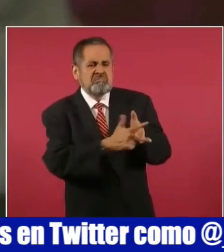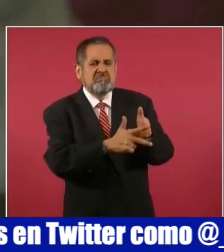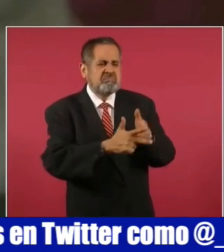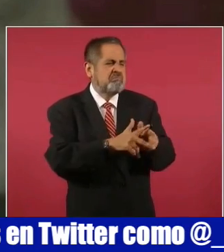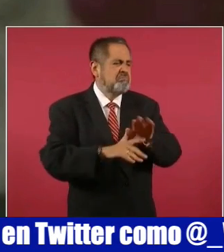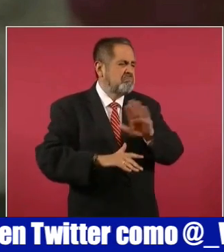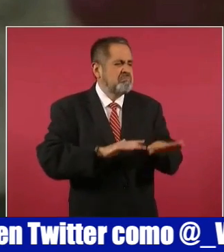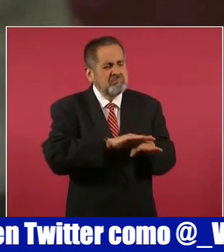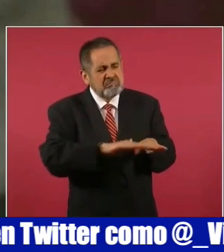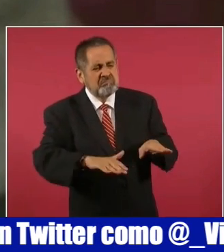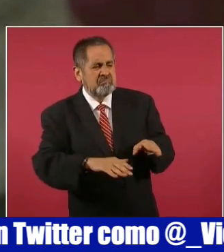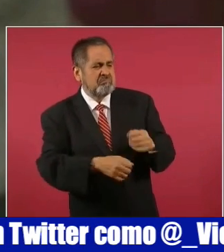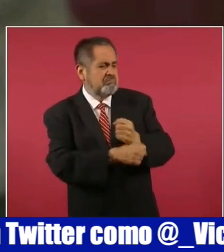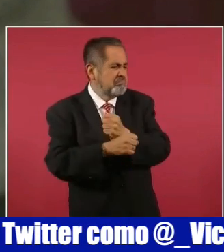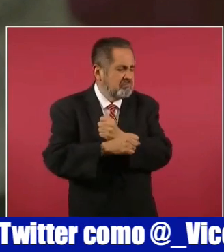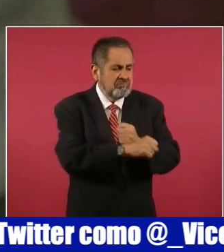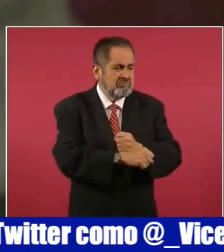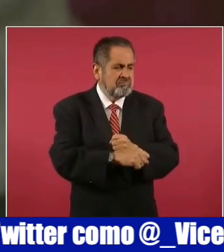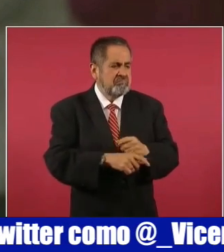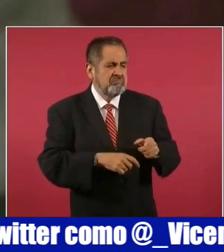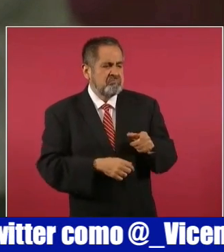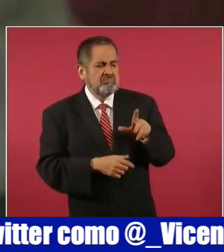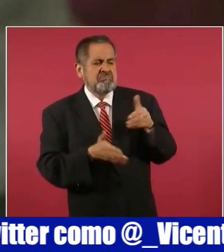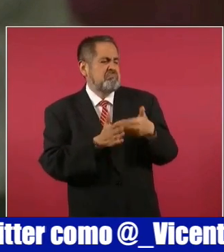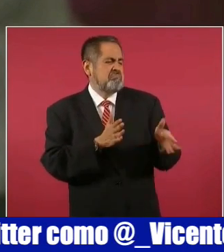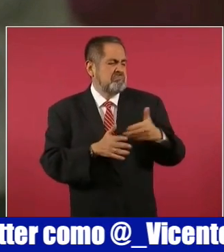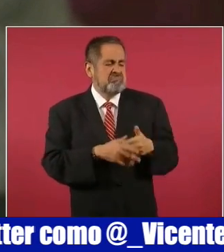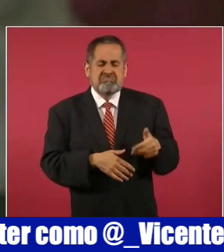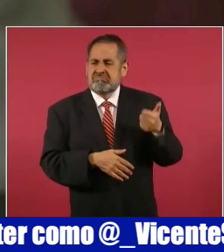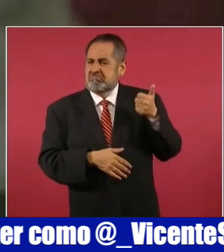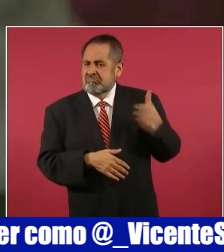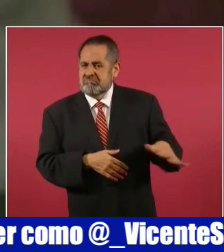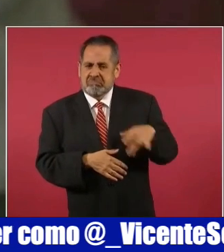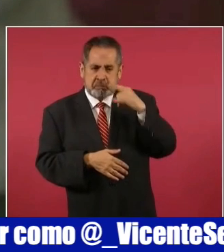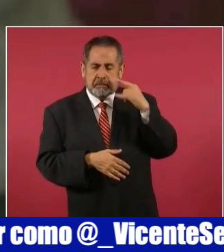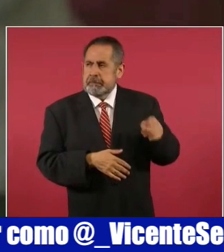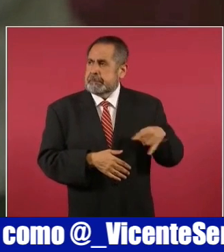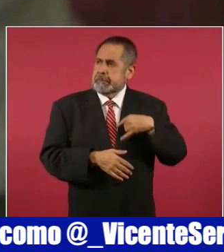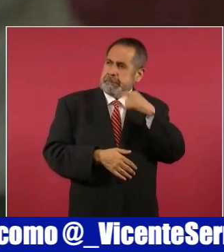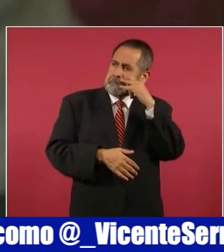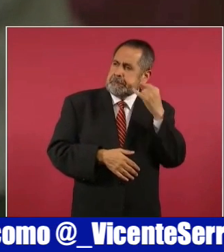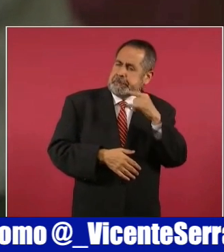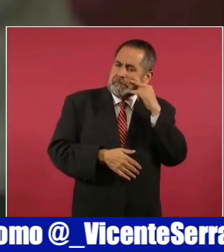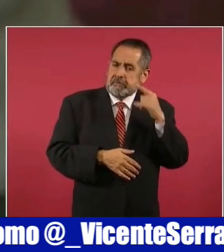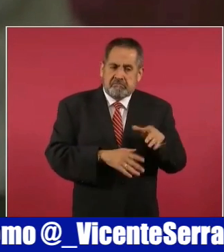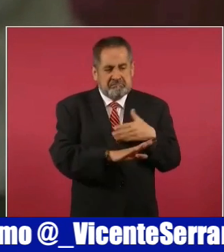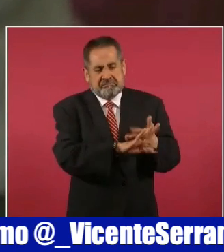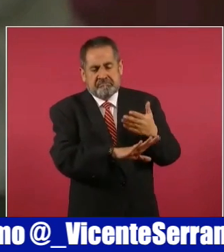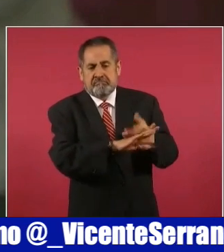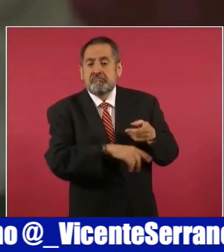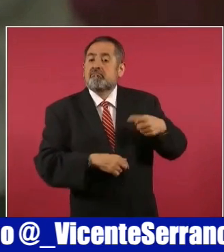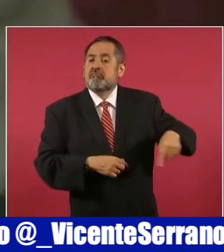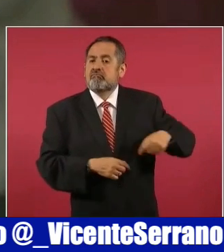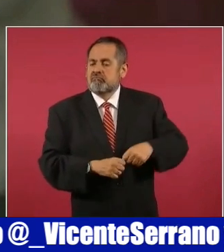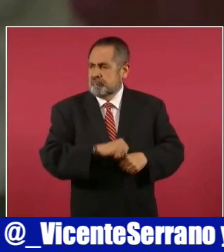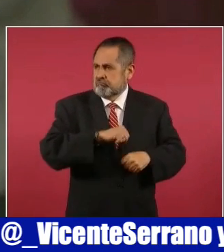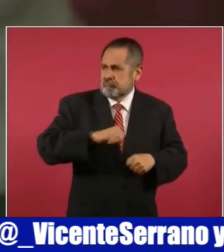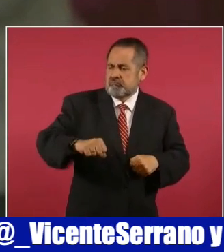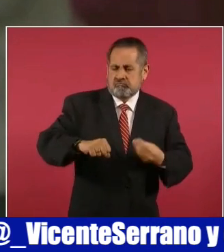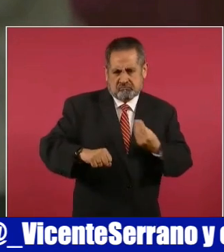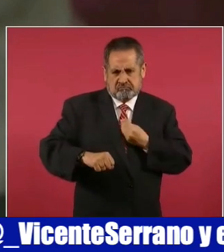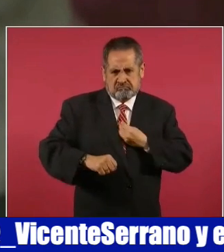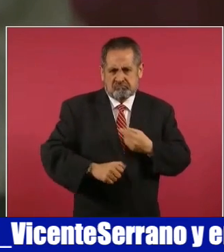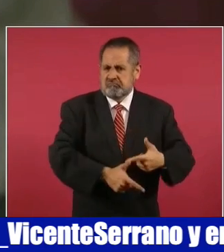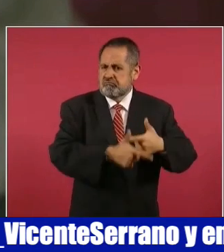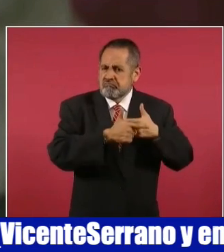esclavitud, desprecios y otras vergonzantes acciones en su contra han sido quienes